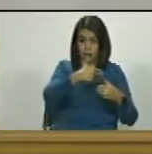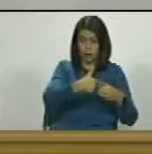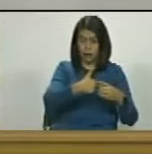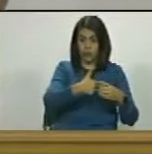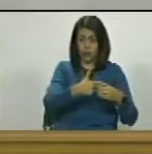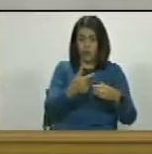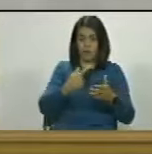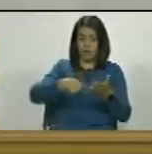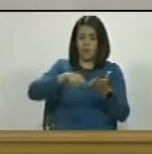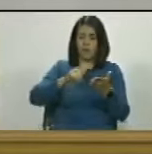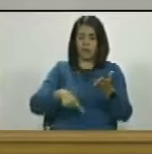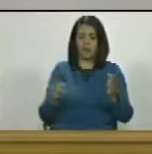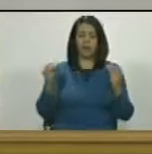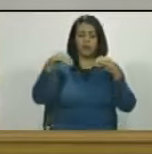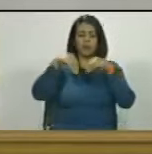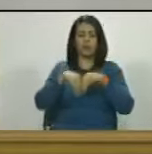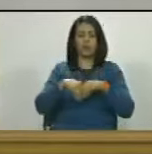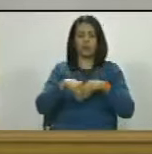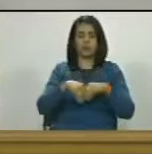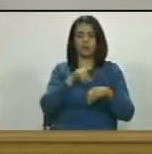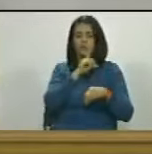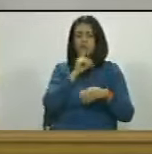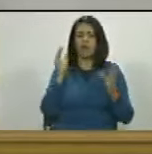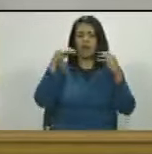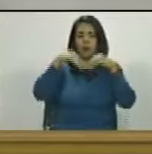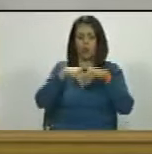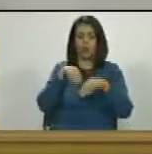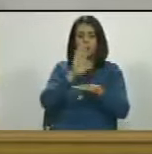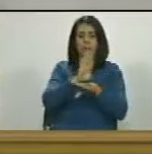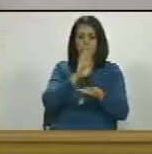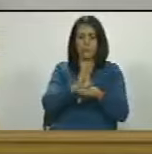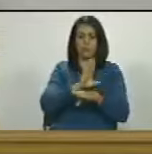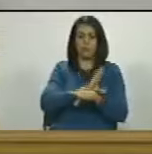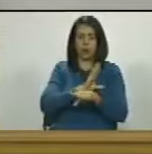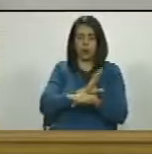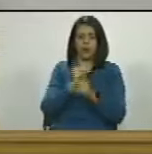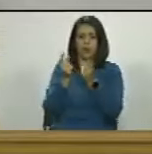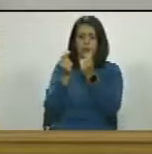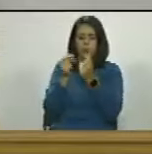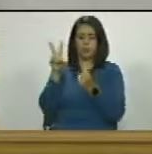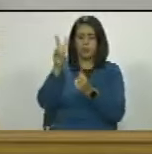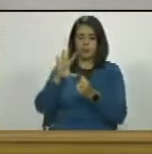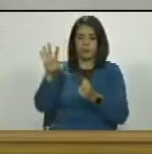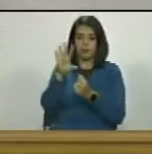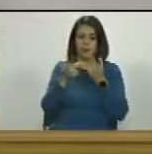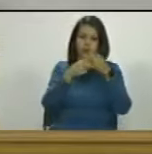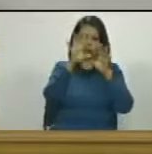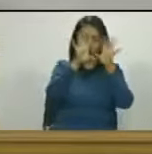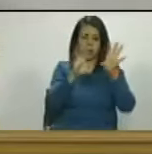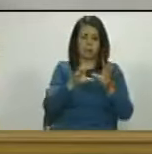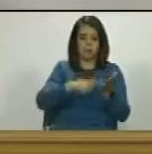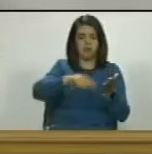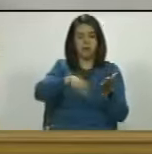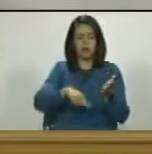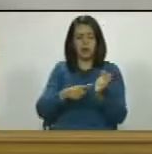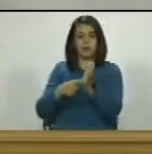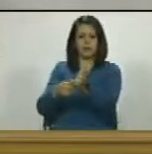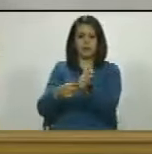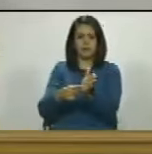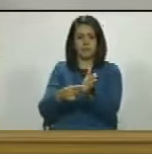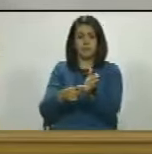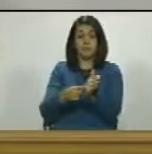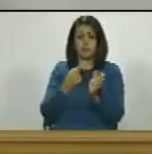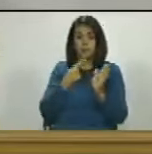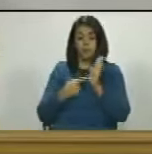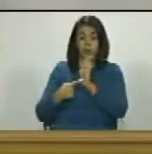firmaron un acuerdo que se llama acuerdo de protección de los bienes de Venezuela en el extranjero se llama y